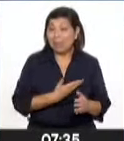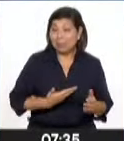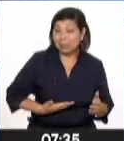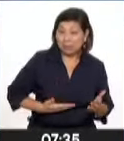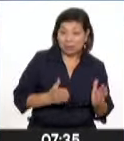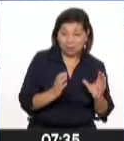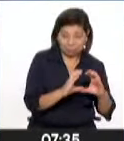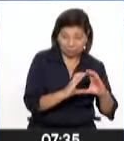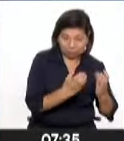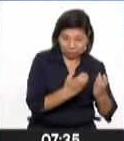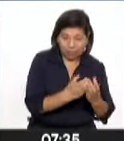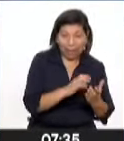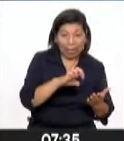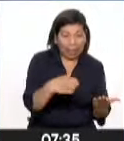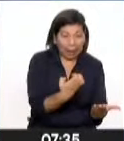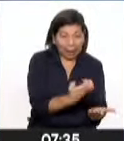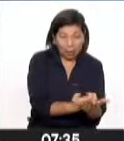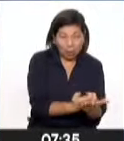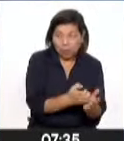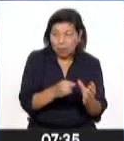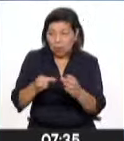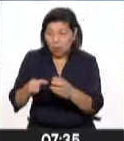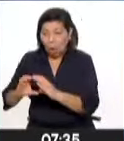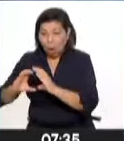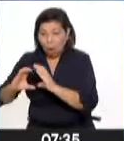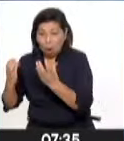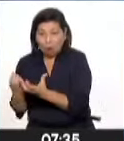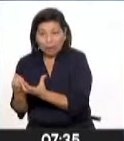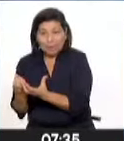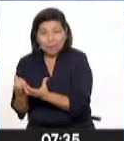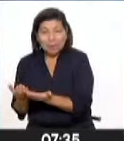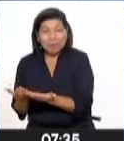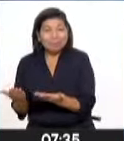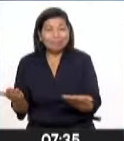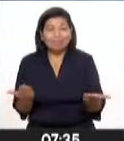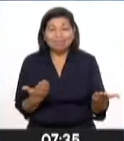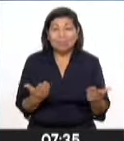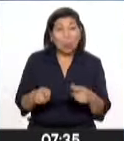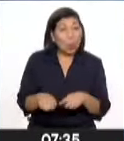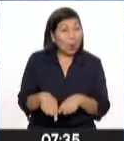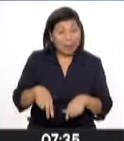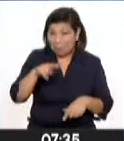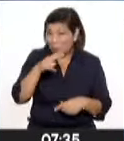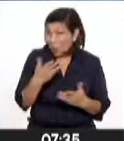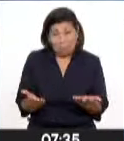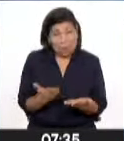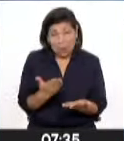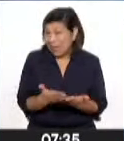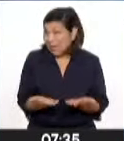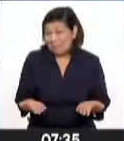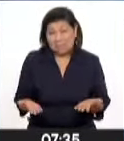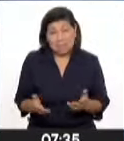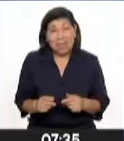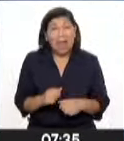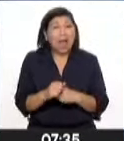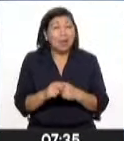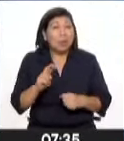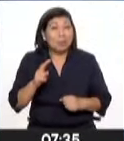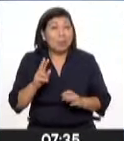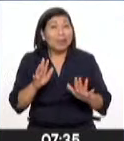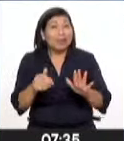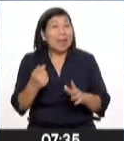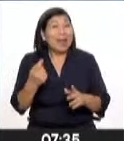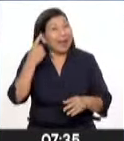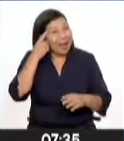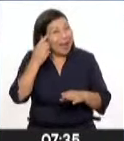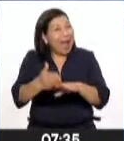Ejecutivo, en cualquier caso, si hablamos de diferentes países, incluso en nuestro propio país, en nuestro caso data del 2016 por lo menos, con